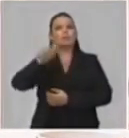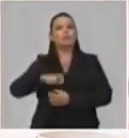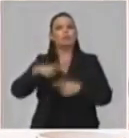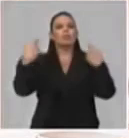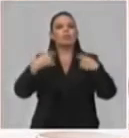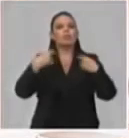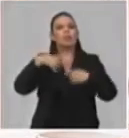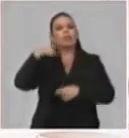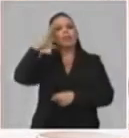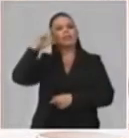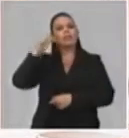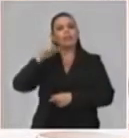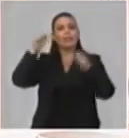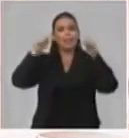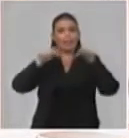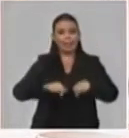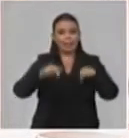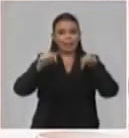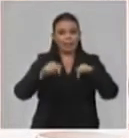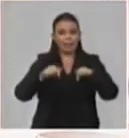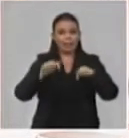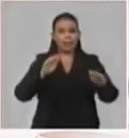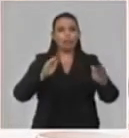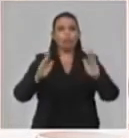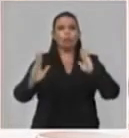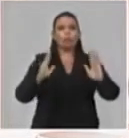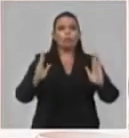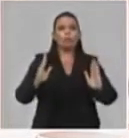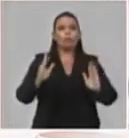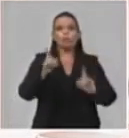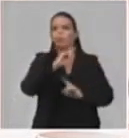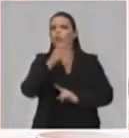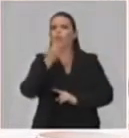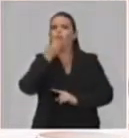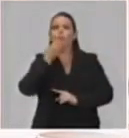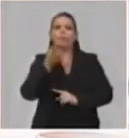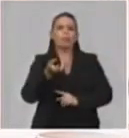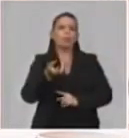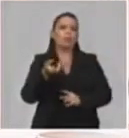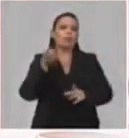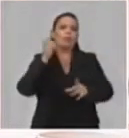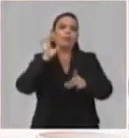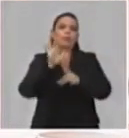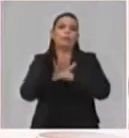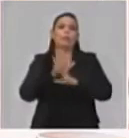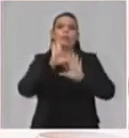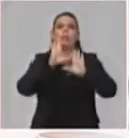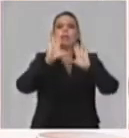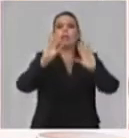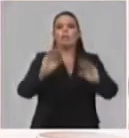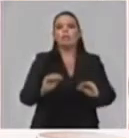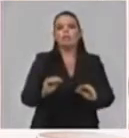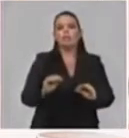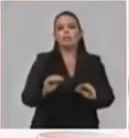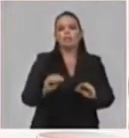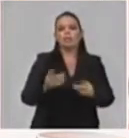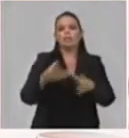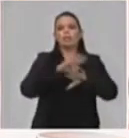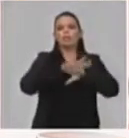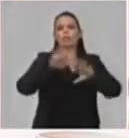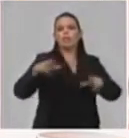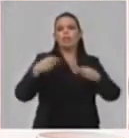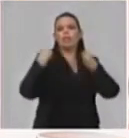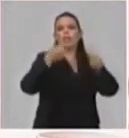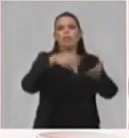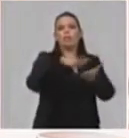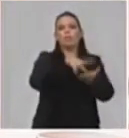nosotros en estos momentos no podemos empezar a divulgar plazas, escalafón porque estaríamos incumpliendo con las medidas.